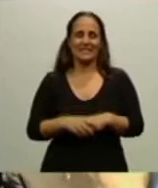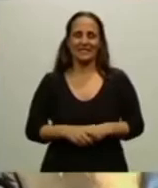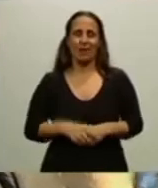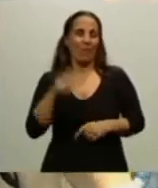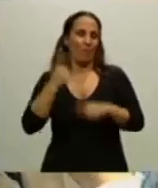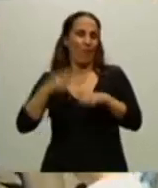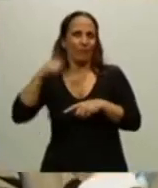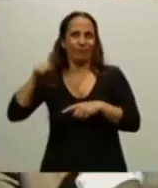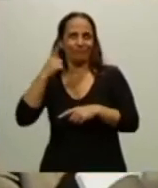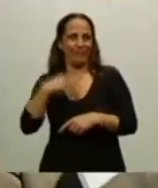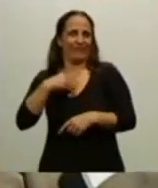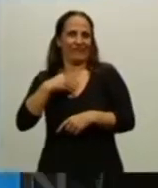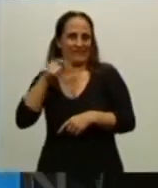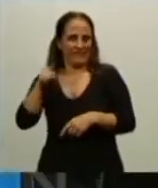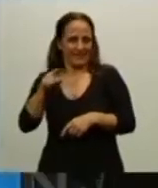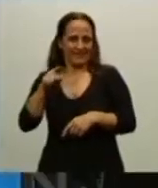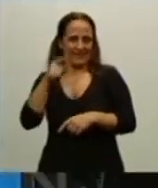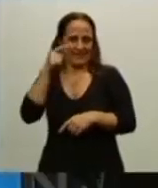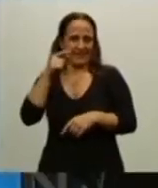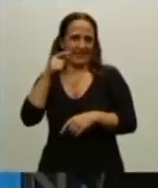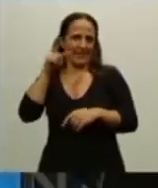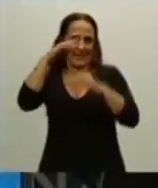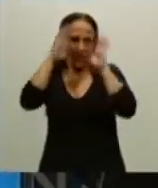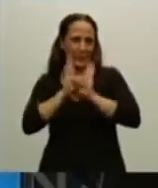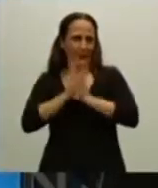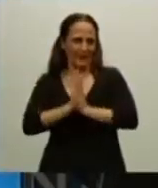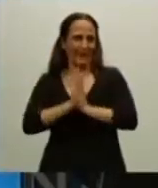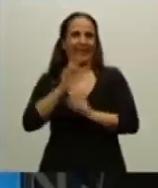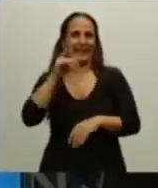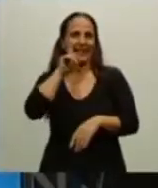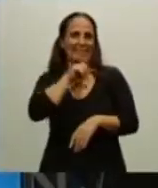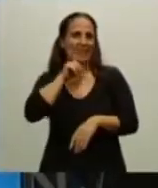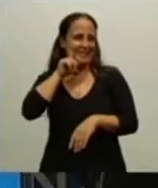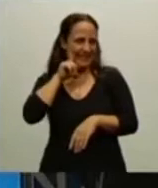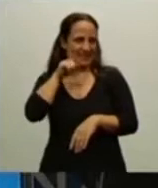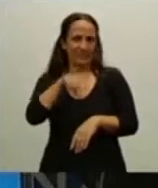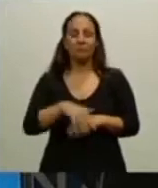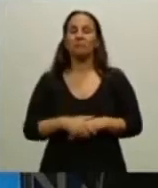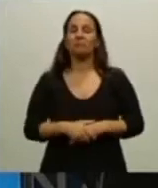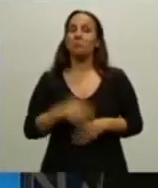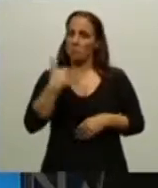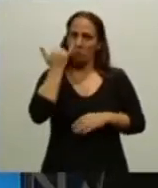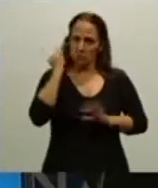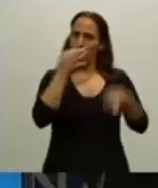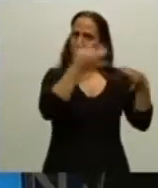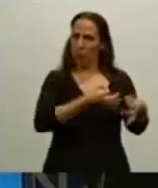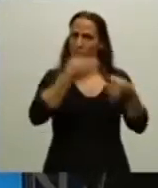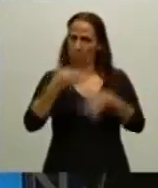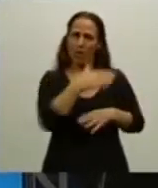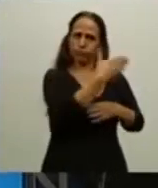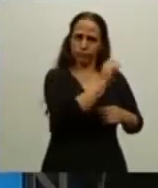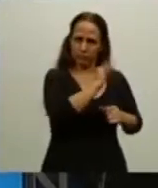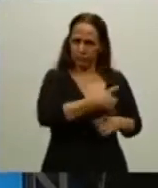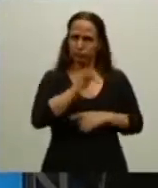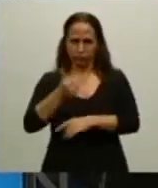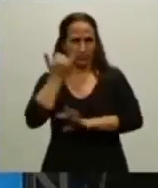Virgen de Itatí. Y cumplimos el mandato y además agregamos el resto